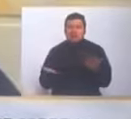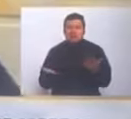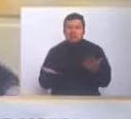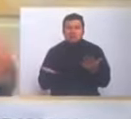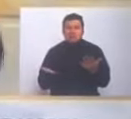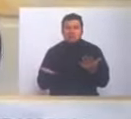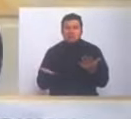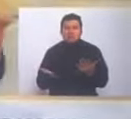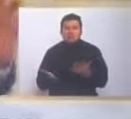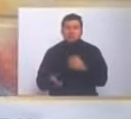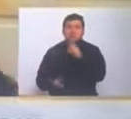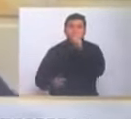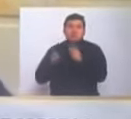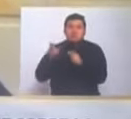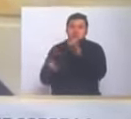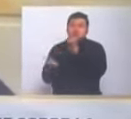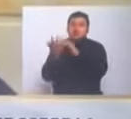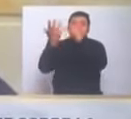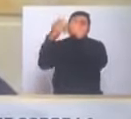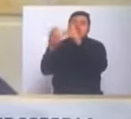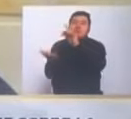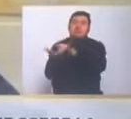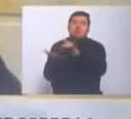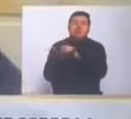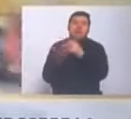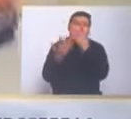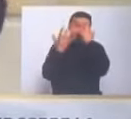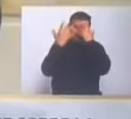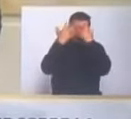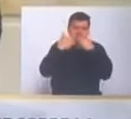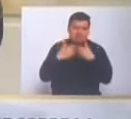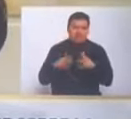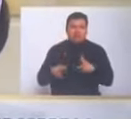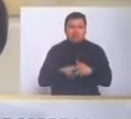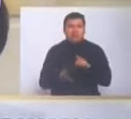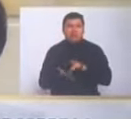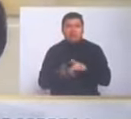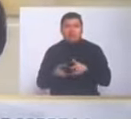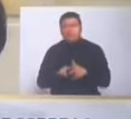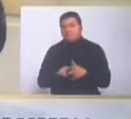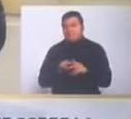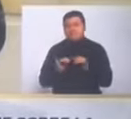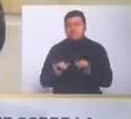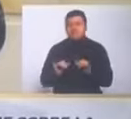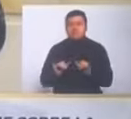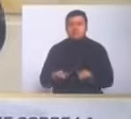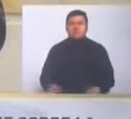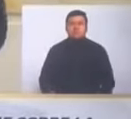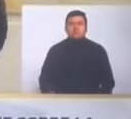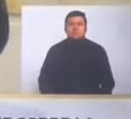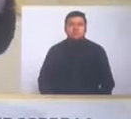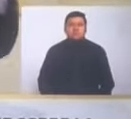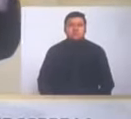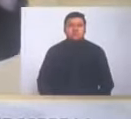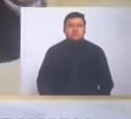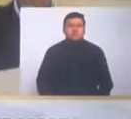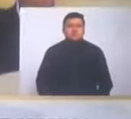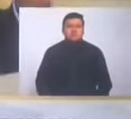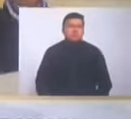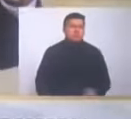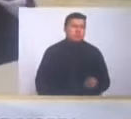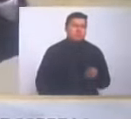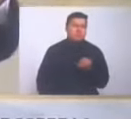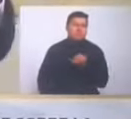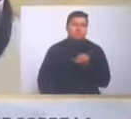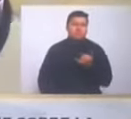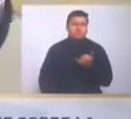a mucha gente en el mercado. Está congelada la deuda. Pero la deuda existe.